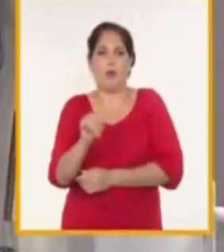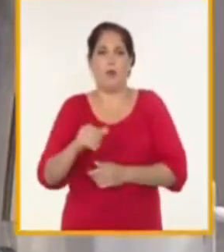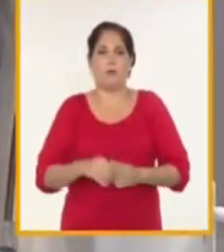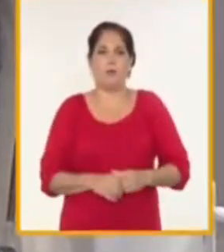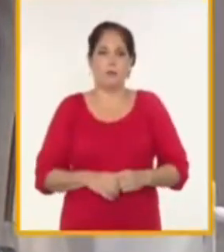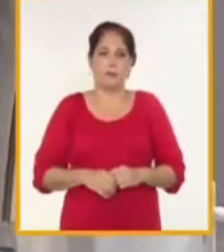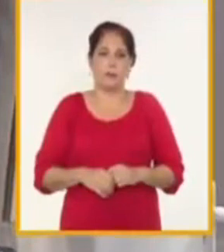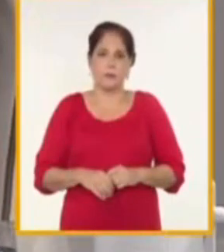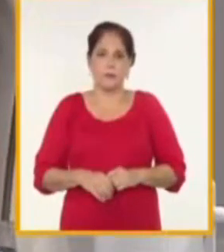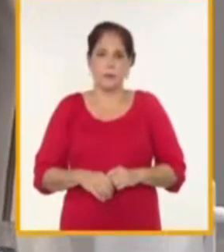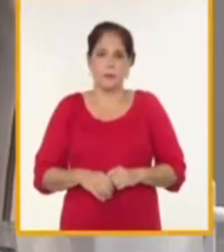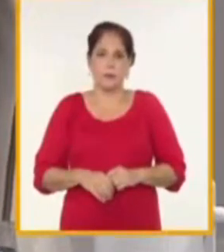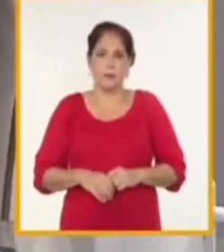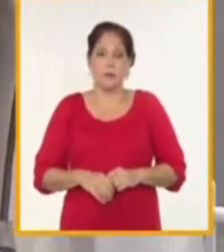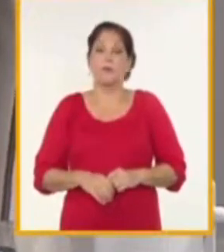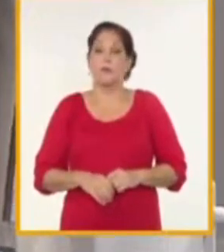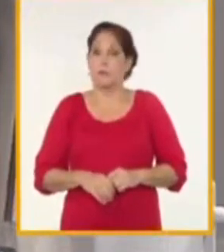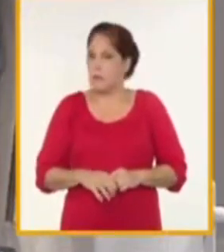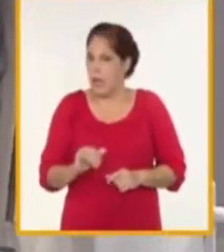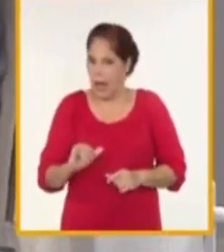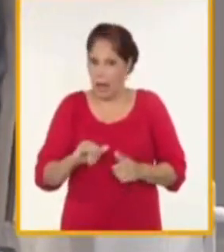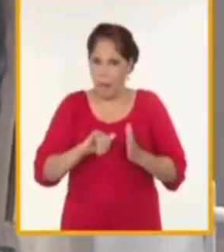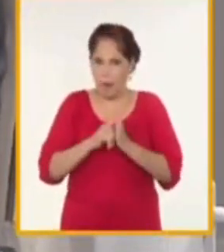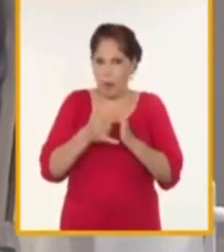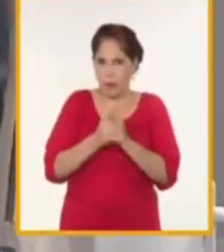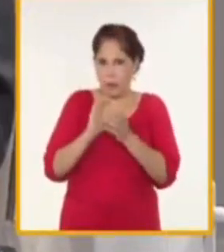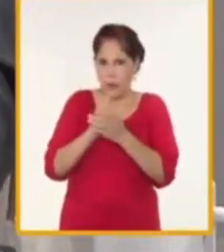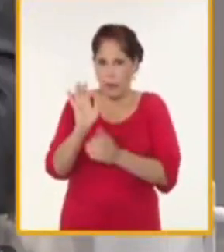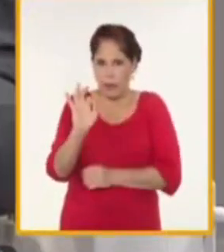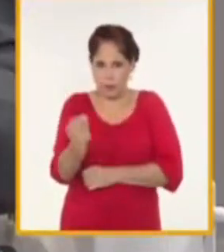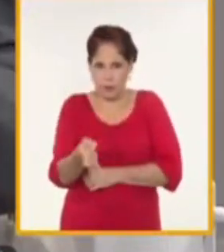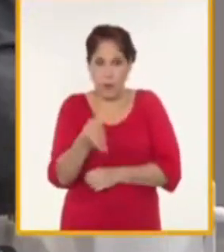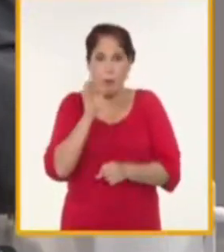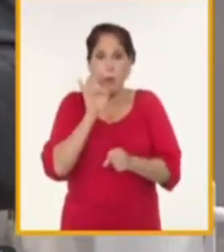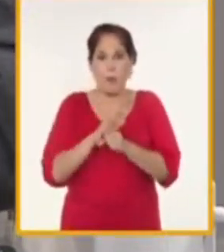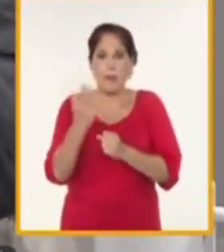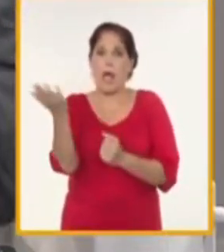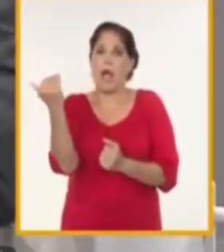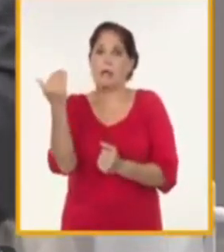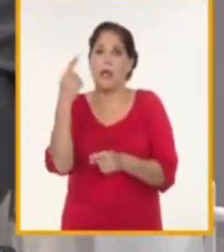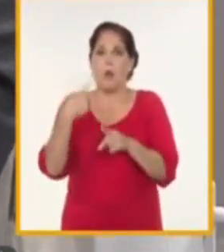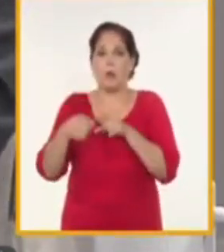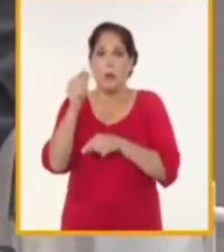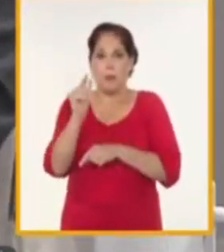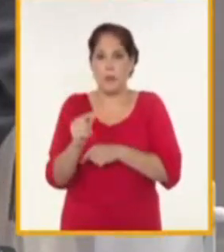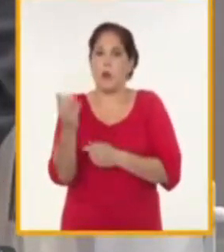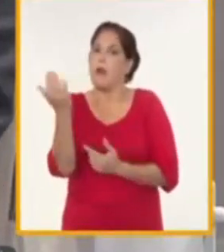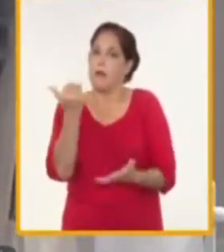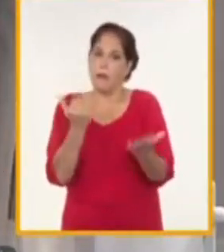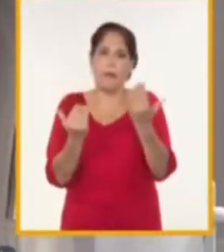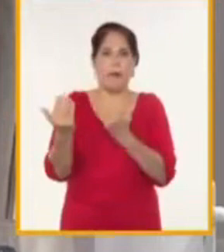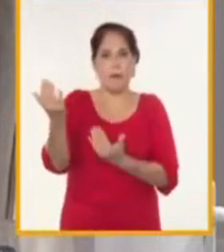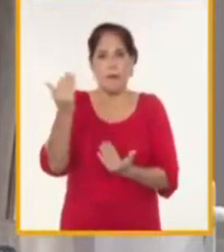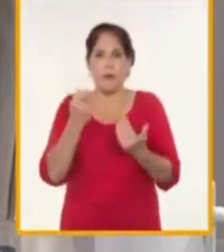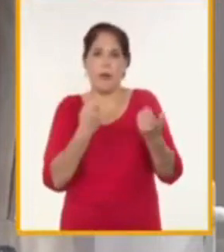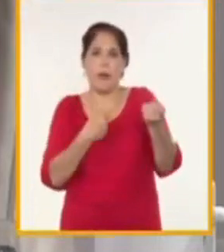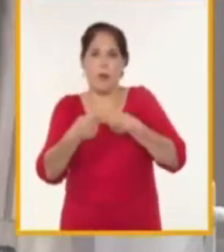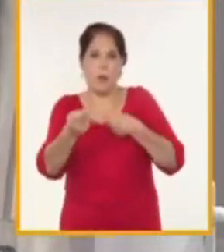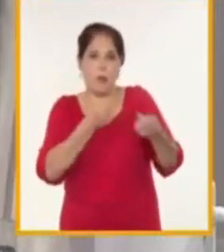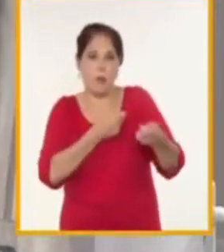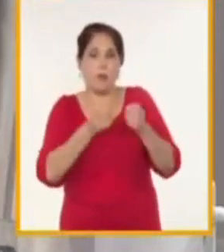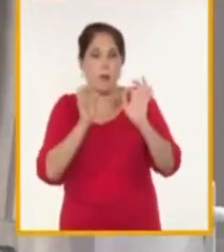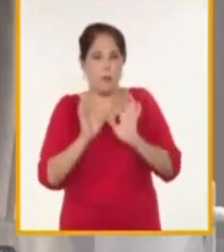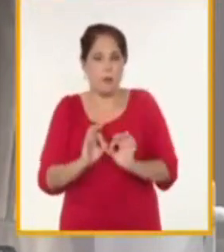eso es lo que se llama el desborde del proyecto Mariel que empieza a atraer a otras industrias de la economía hacia